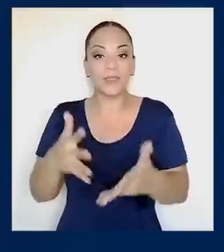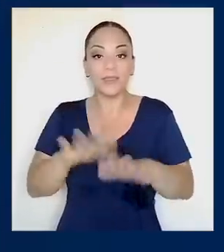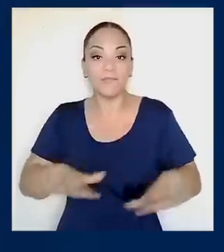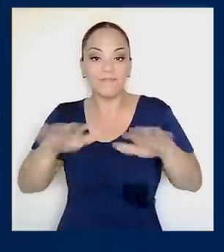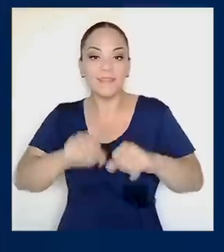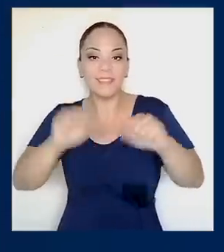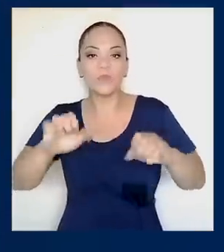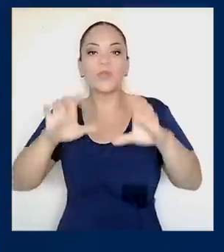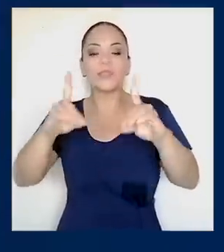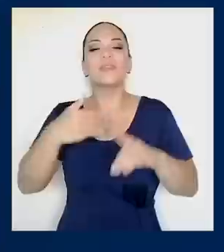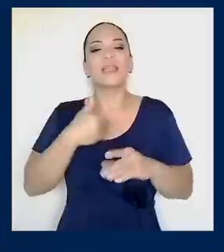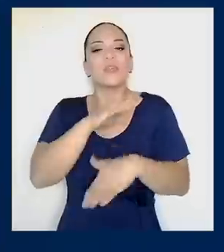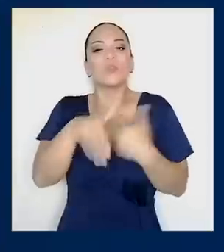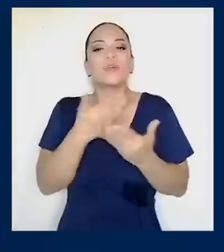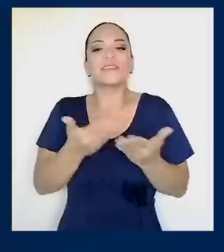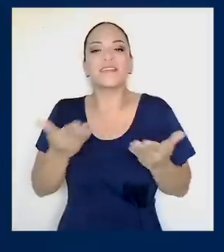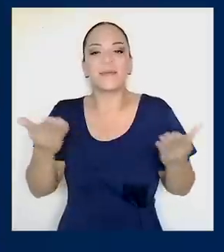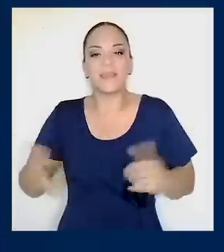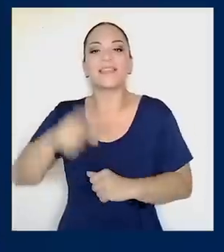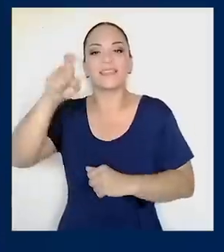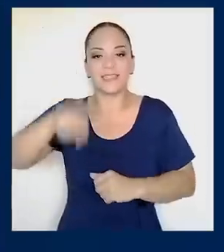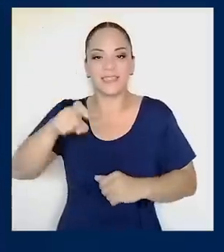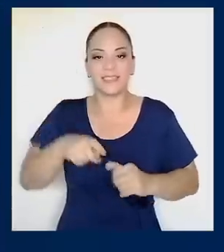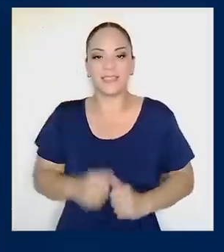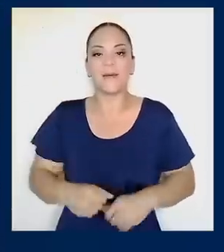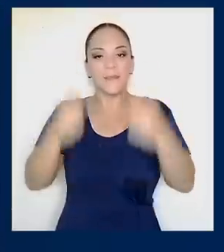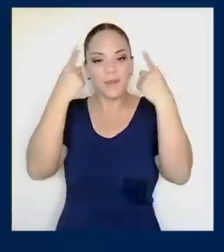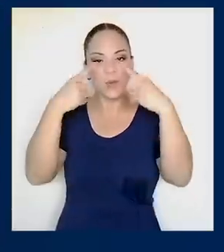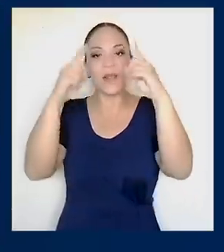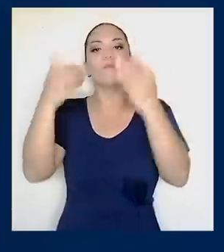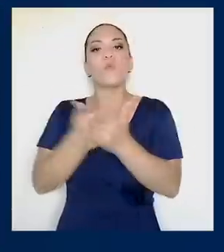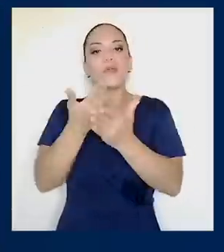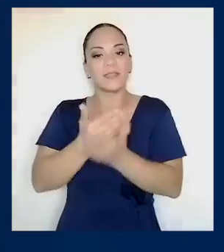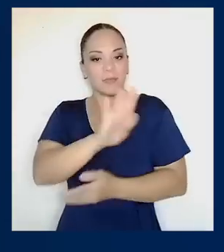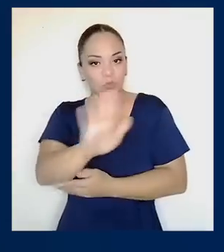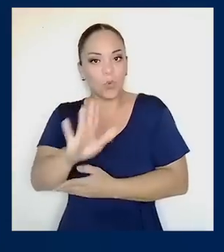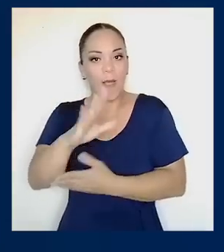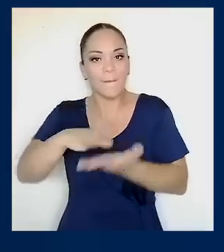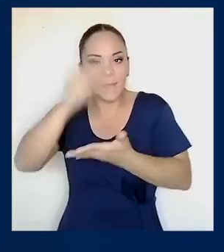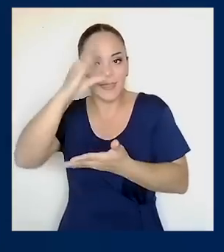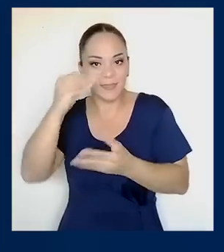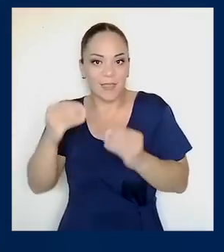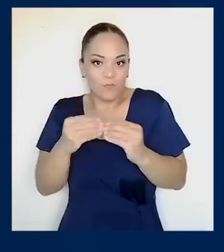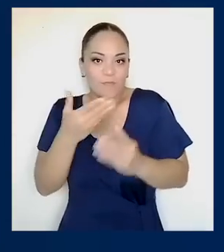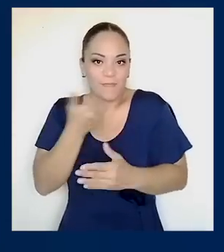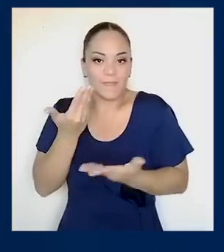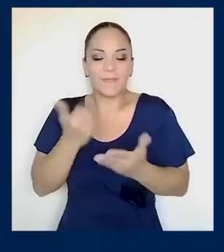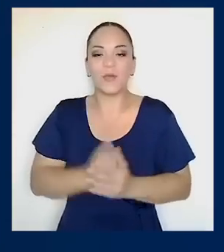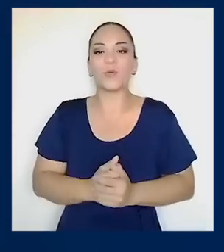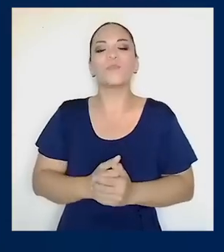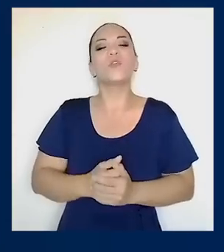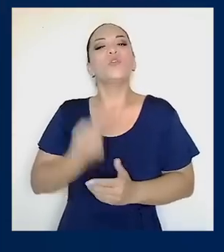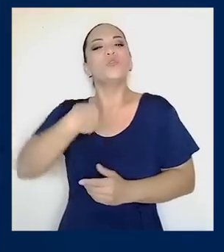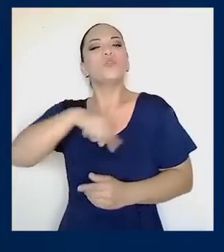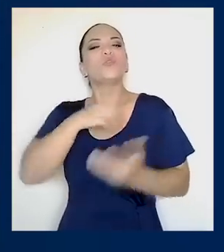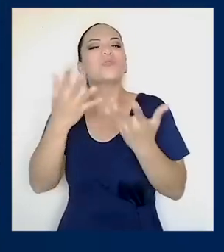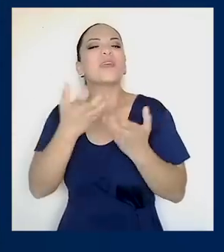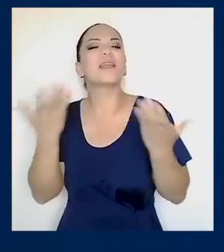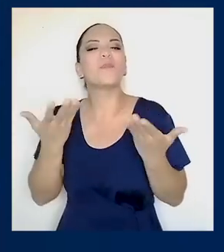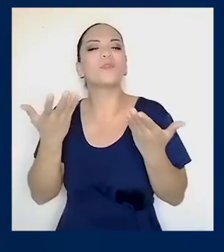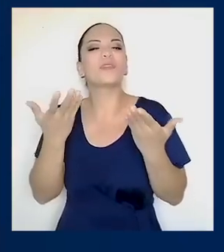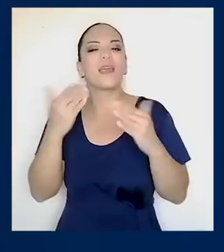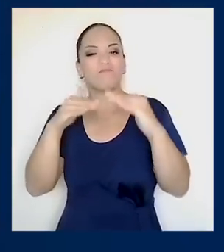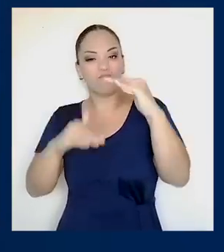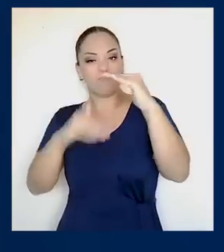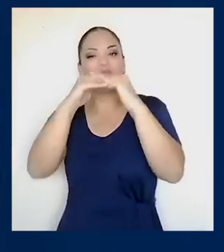educativo cuente con las herramientas necesarias para modernizar su aprendizaje. Queremos que el cielo